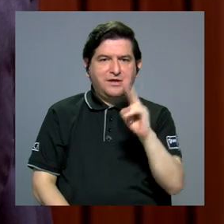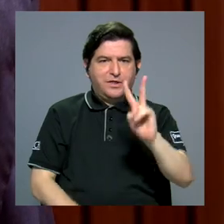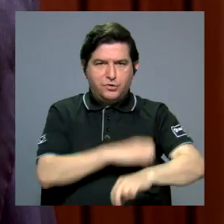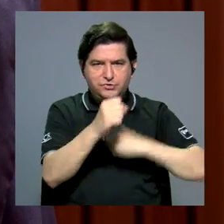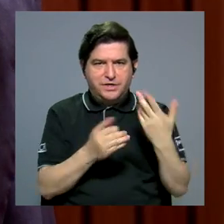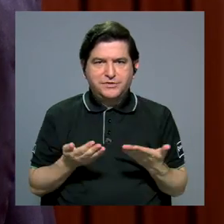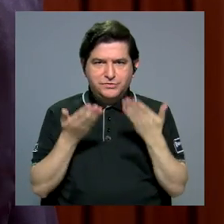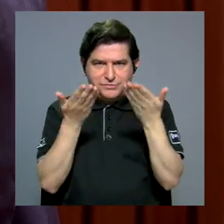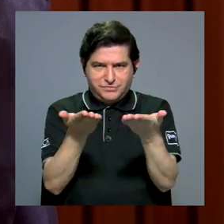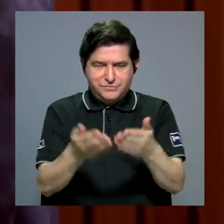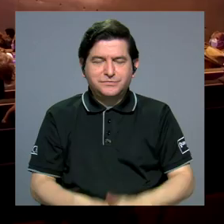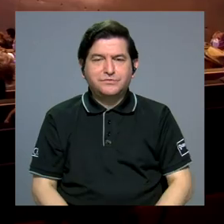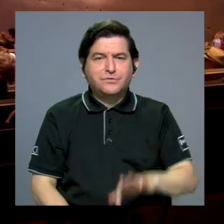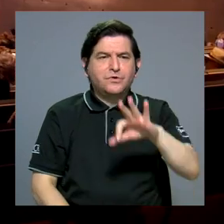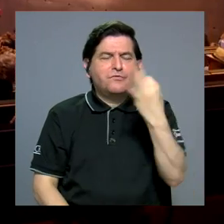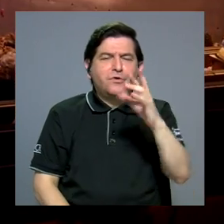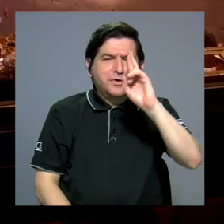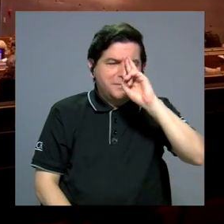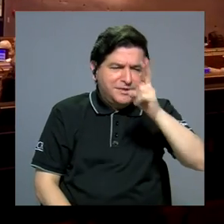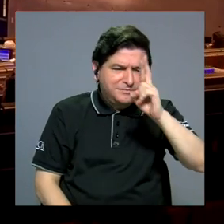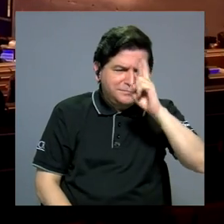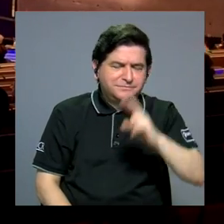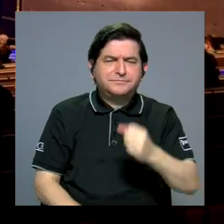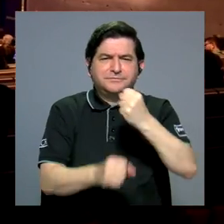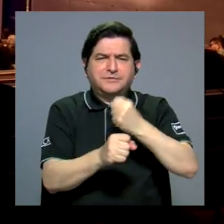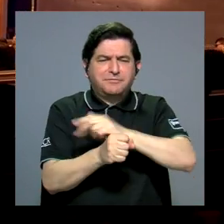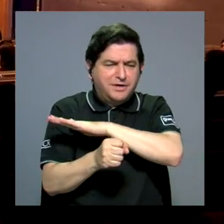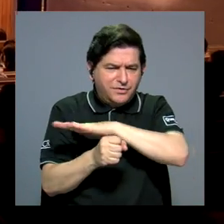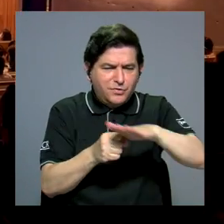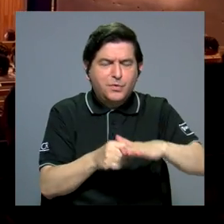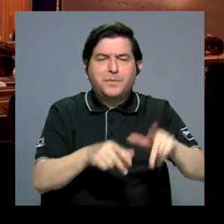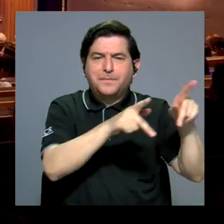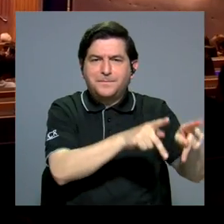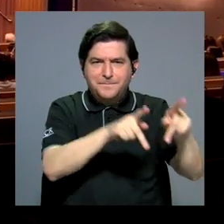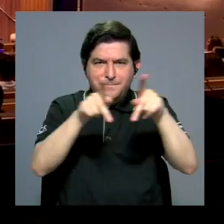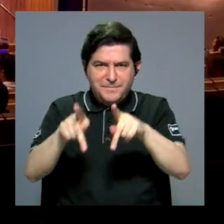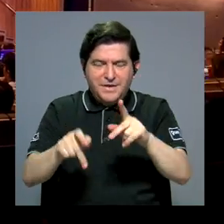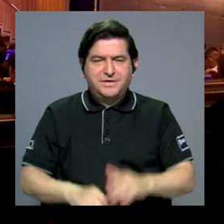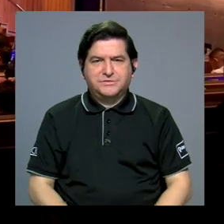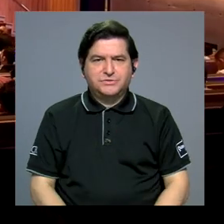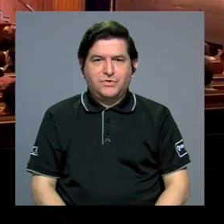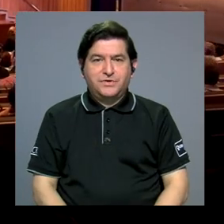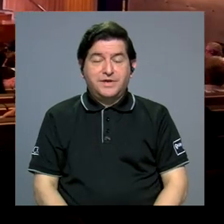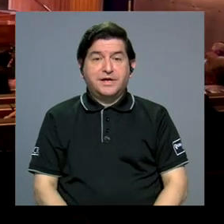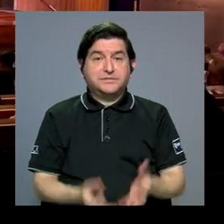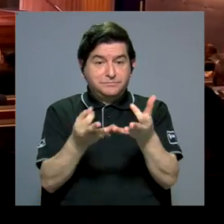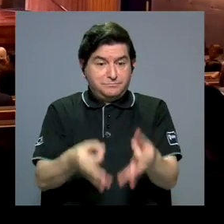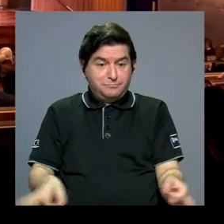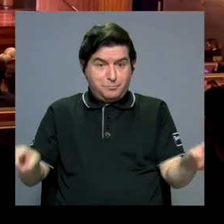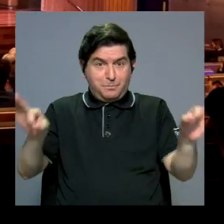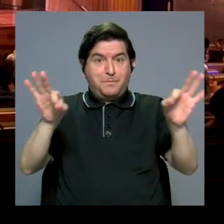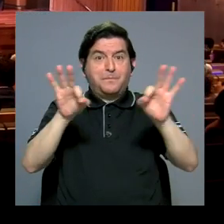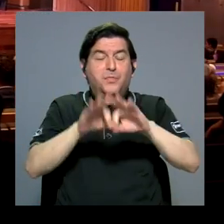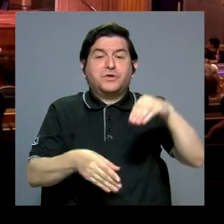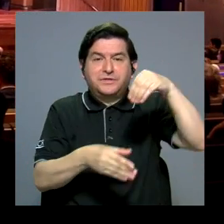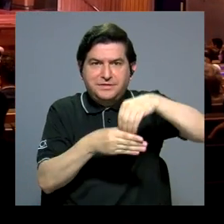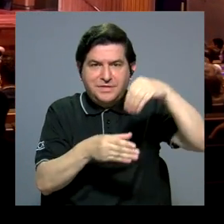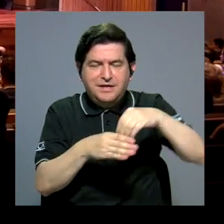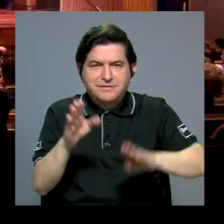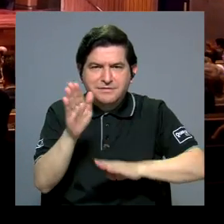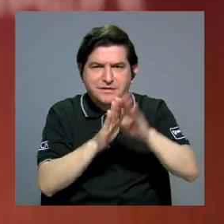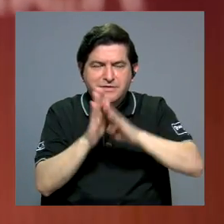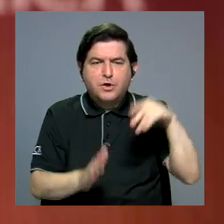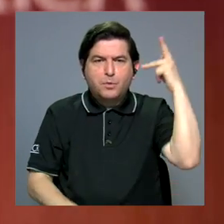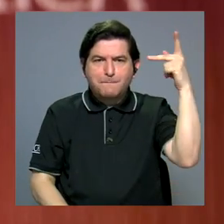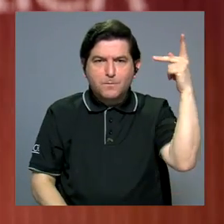cada dos años como una forma de reconocer la obra total de aquellas personalidades que se han destacado por su aporte al